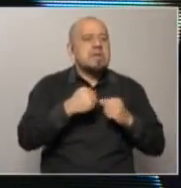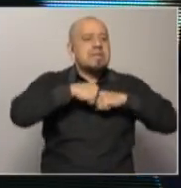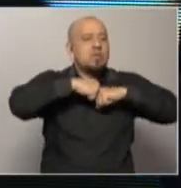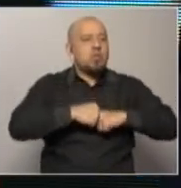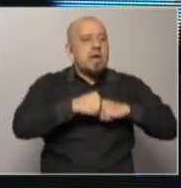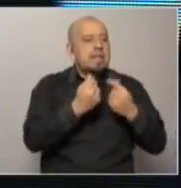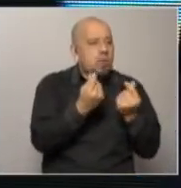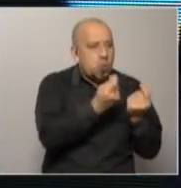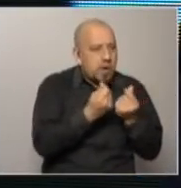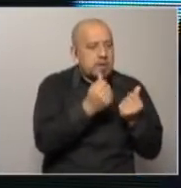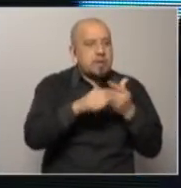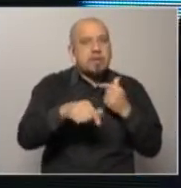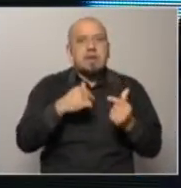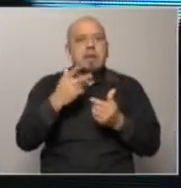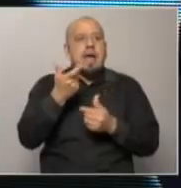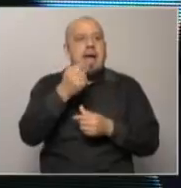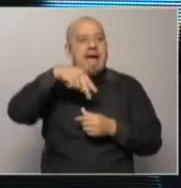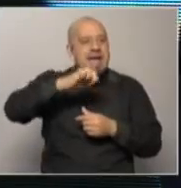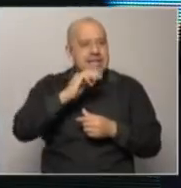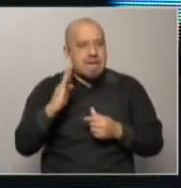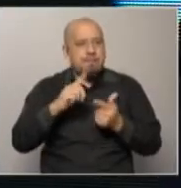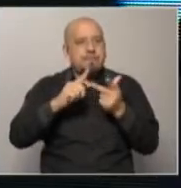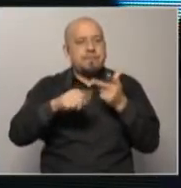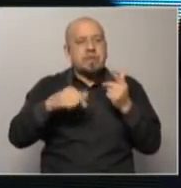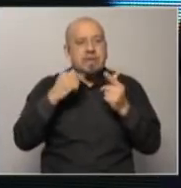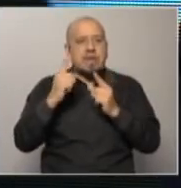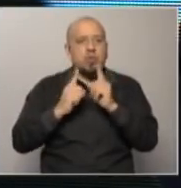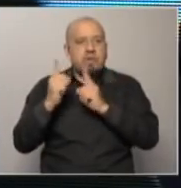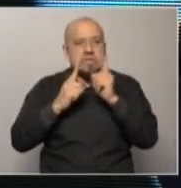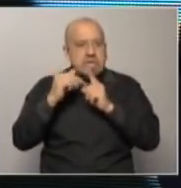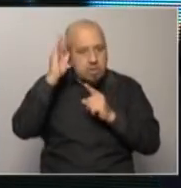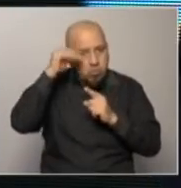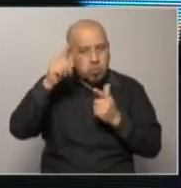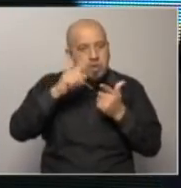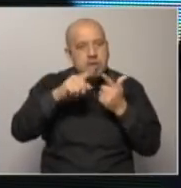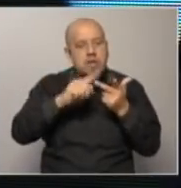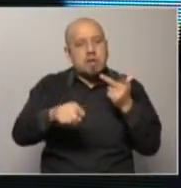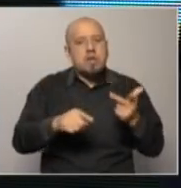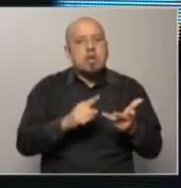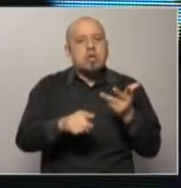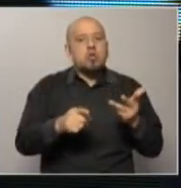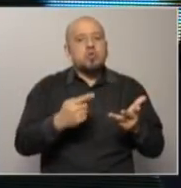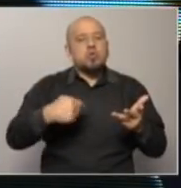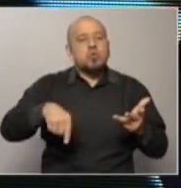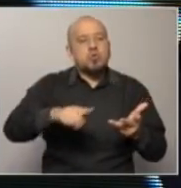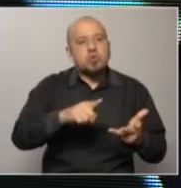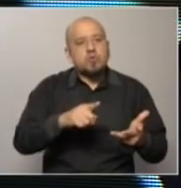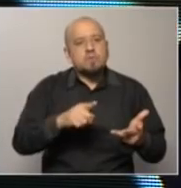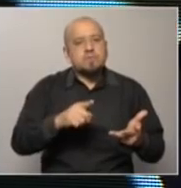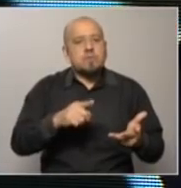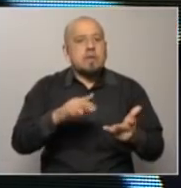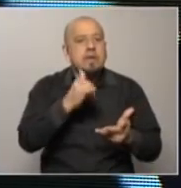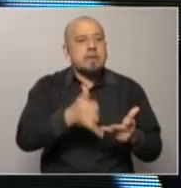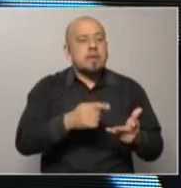cuentas la administración de educación pública la universidad de la república digamos el resto de los organismos que